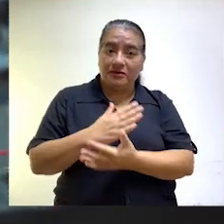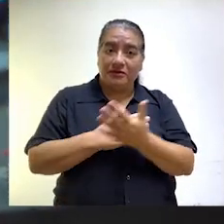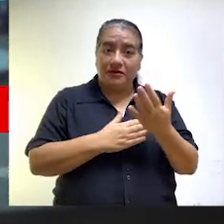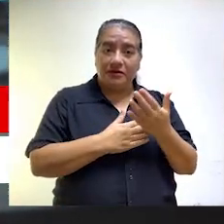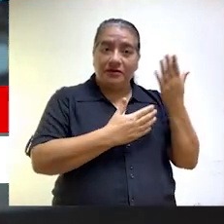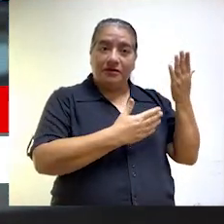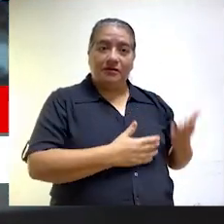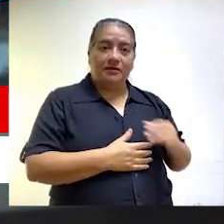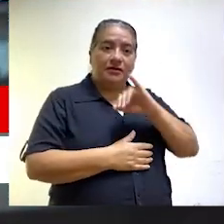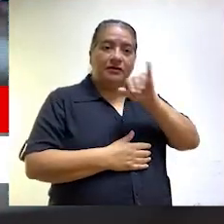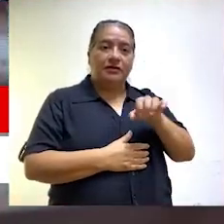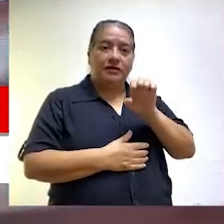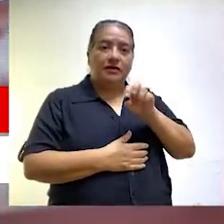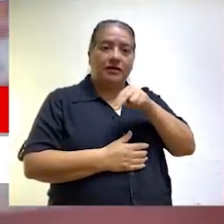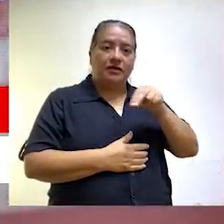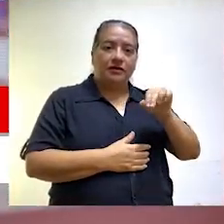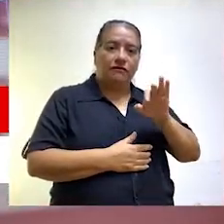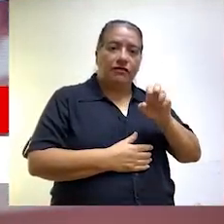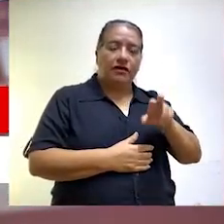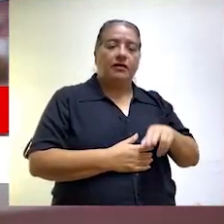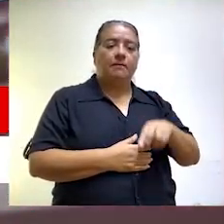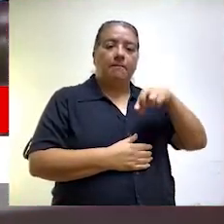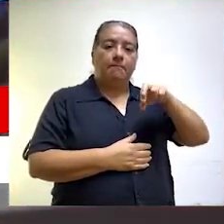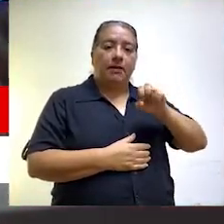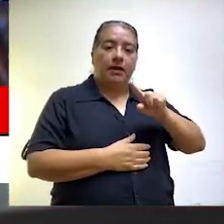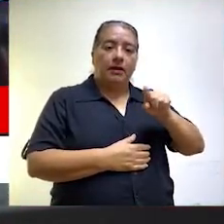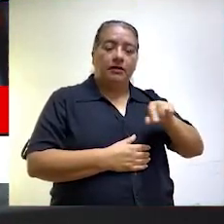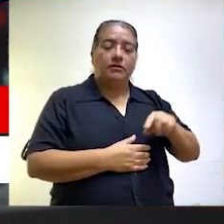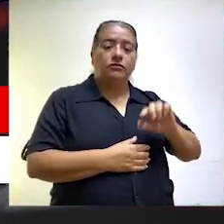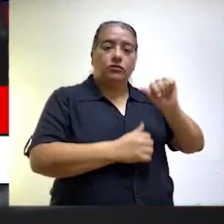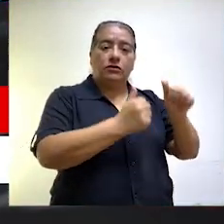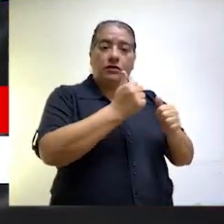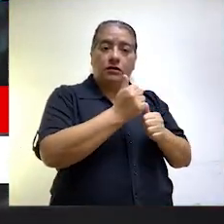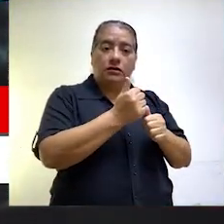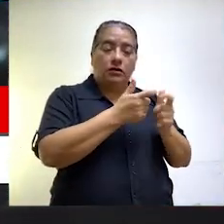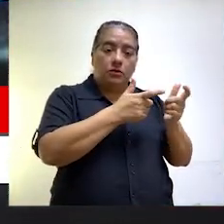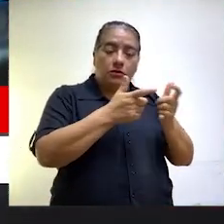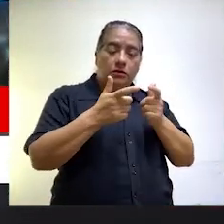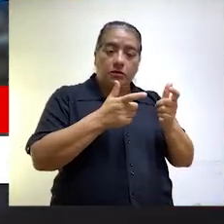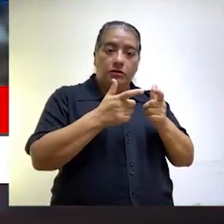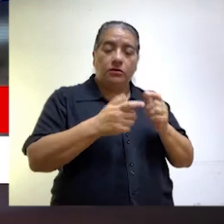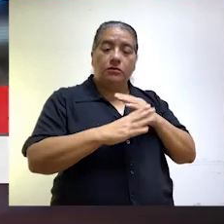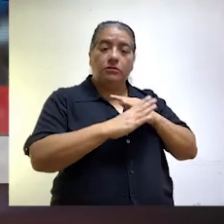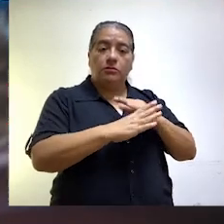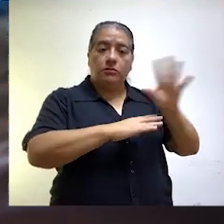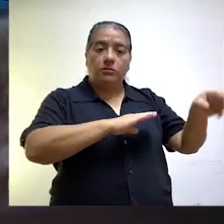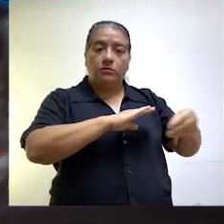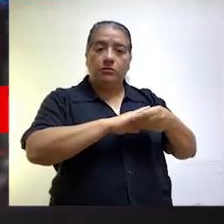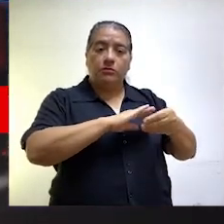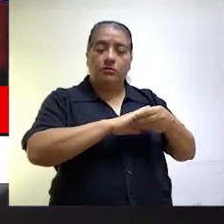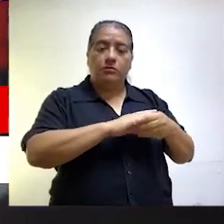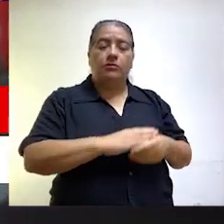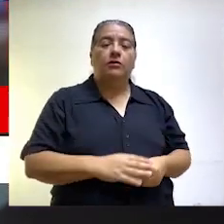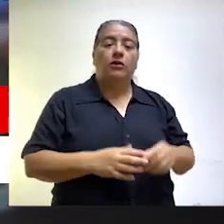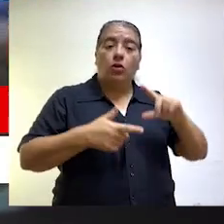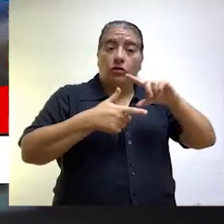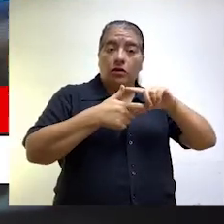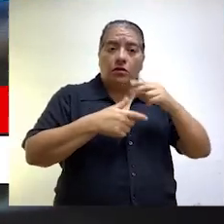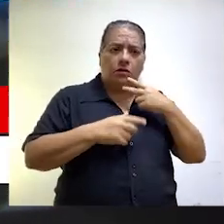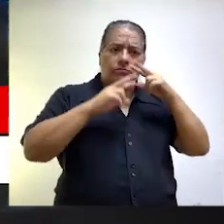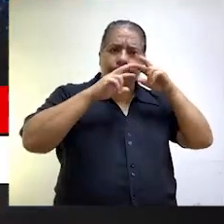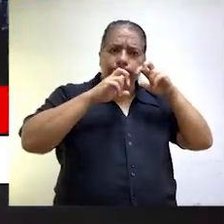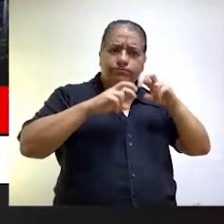Muy buenos días, nos acompaña Jennifer Pérez, subgerenta del Observatorio Anticorrupción de la Contraloría, porque han emitido los resultados de un